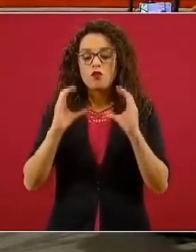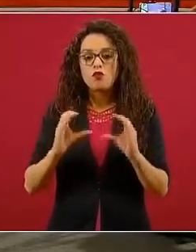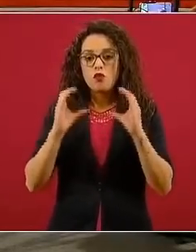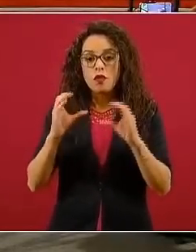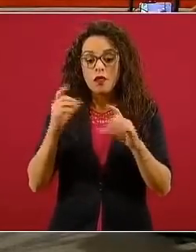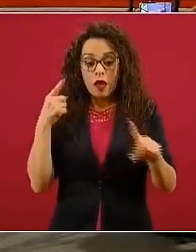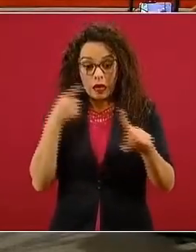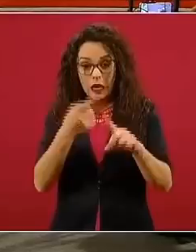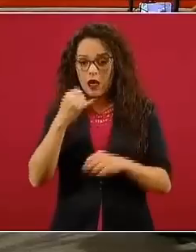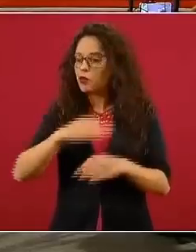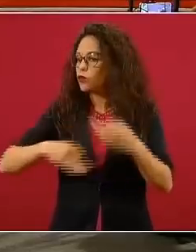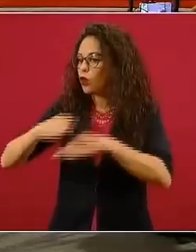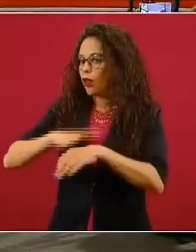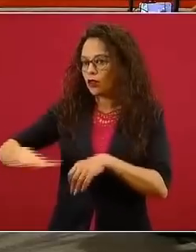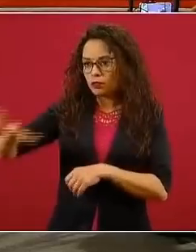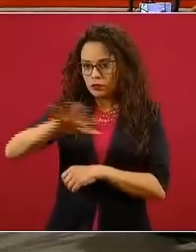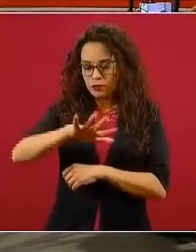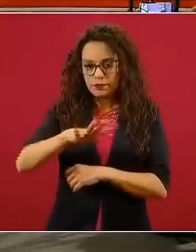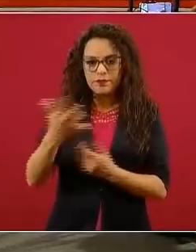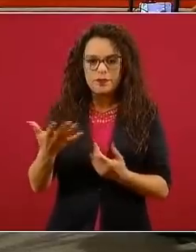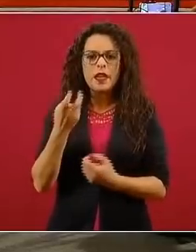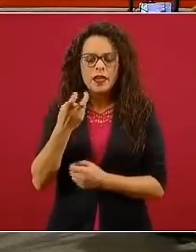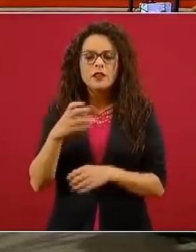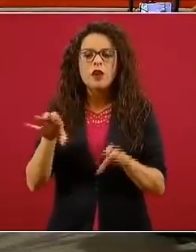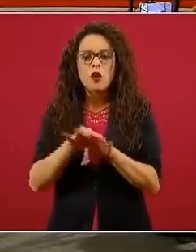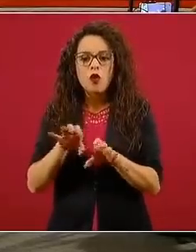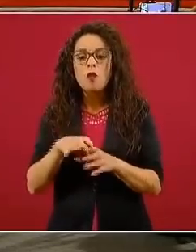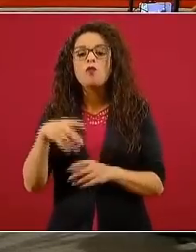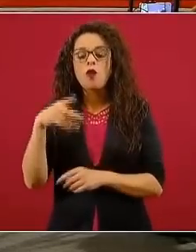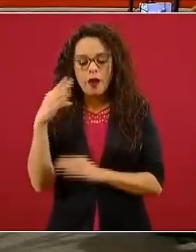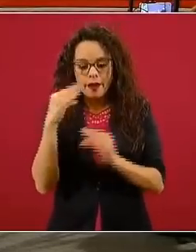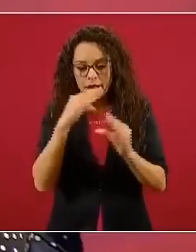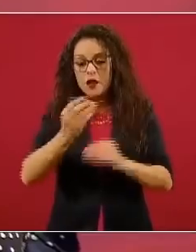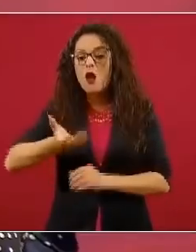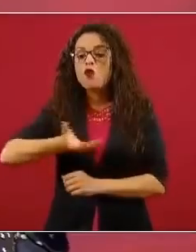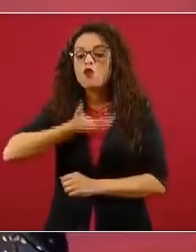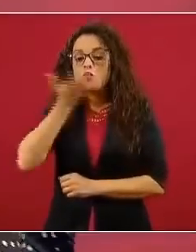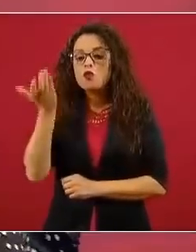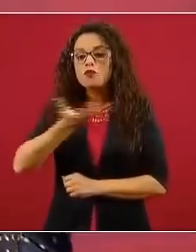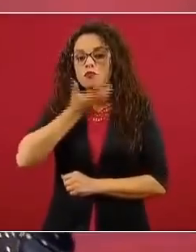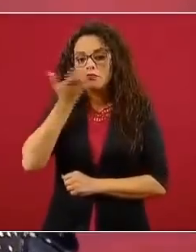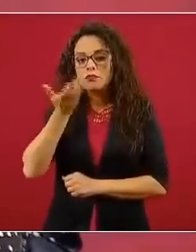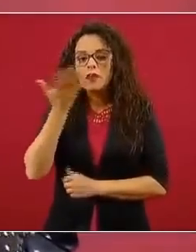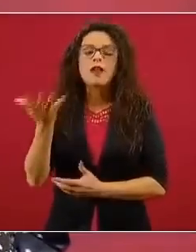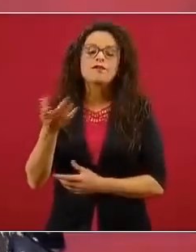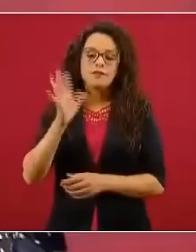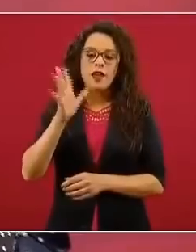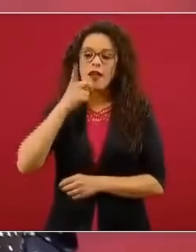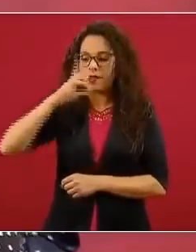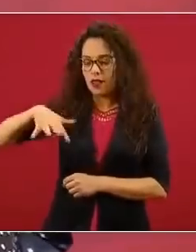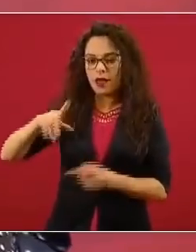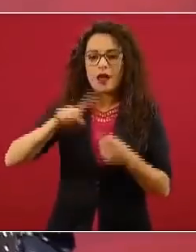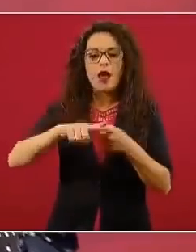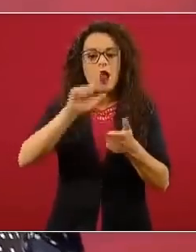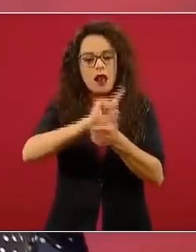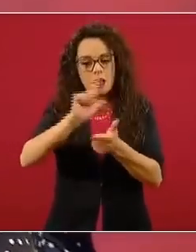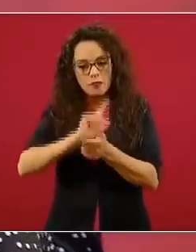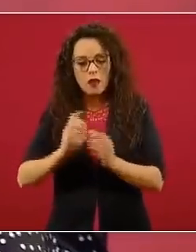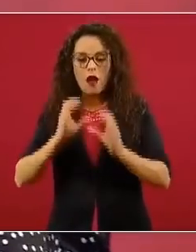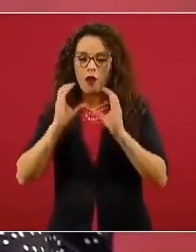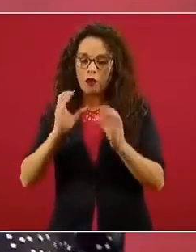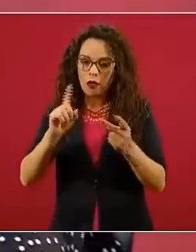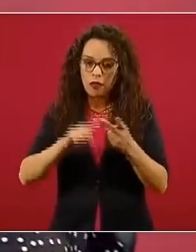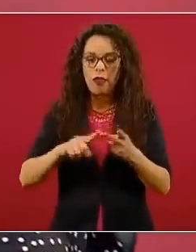demás. Entonces, vamos a practicar hábitos, ¿no? Ya dijimos de qué, de alimentación, de higiene, de salud, de actividad